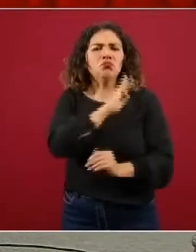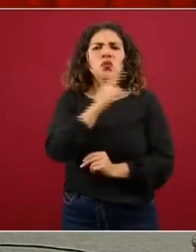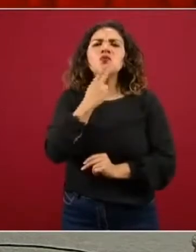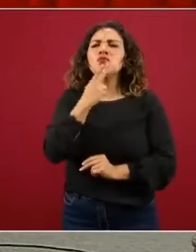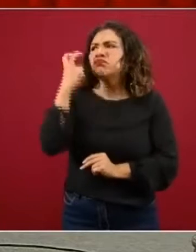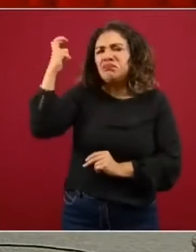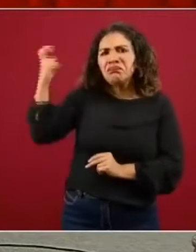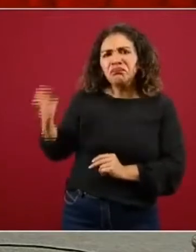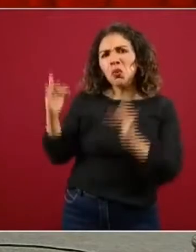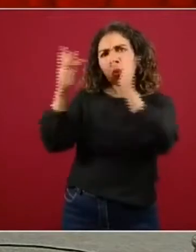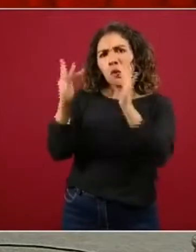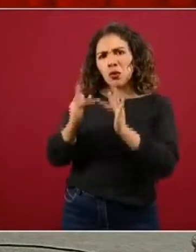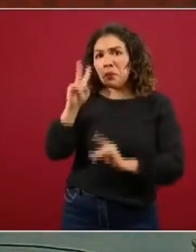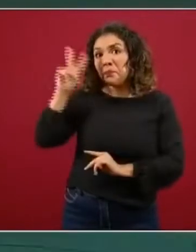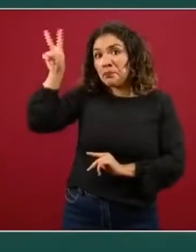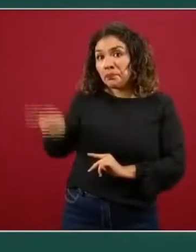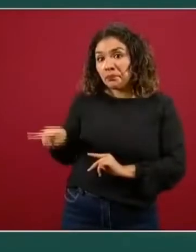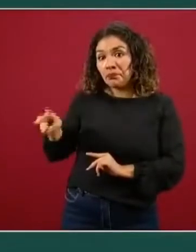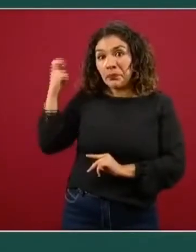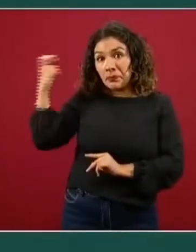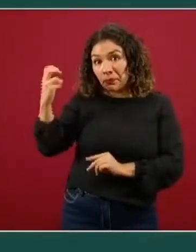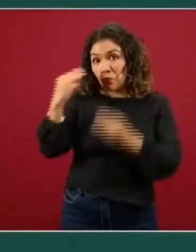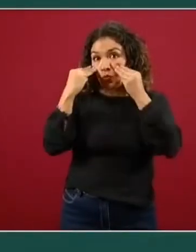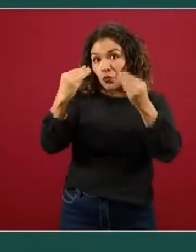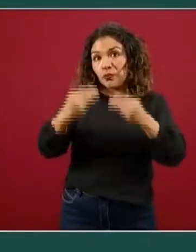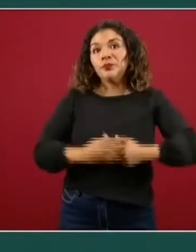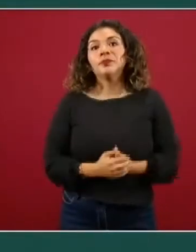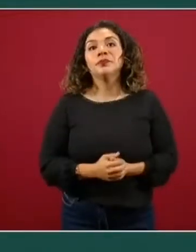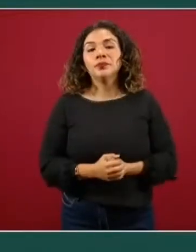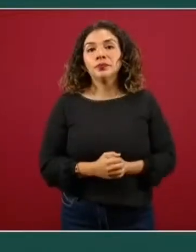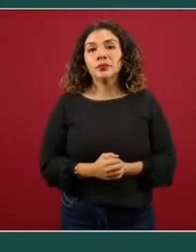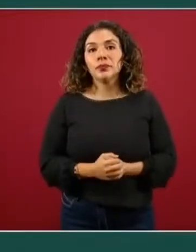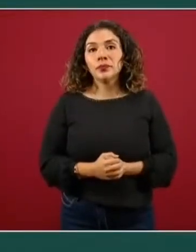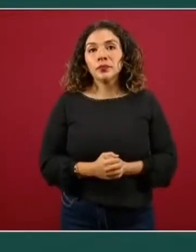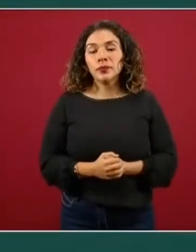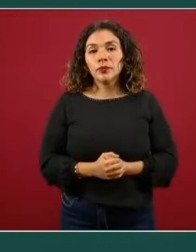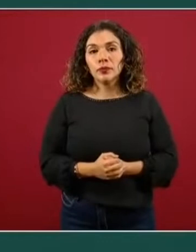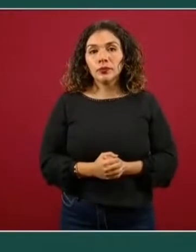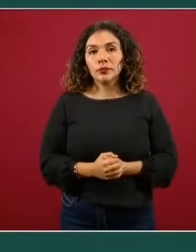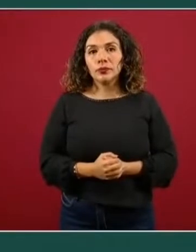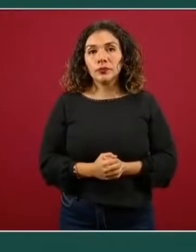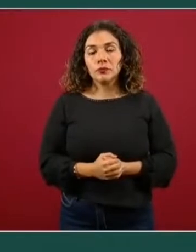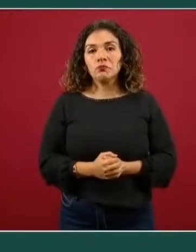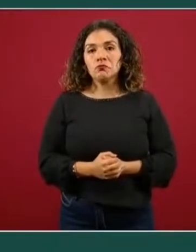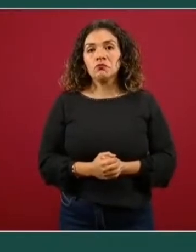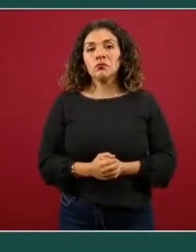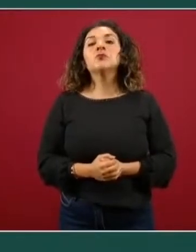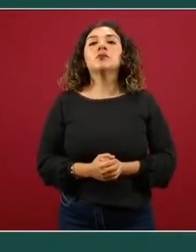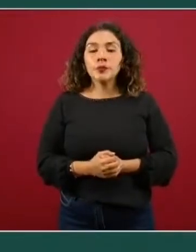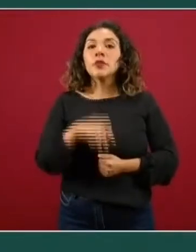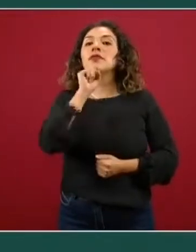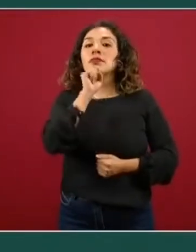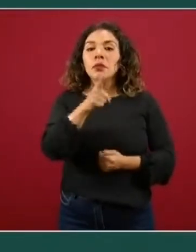cualquiera de los medios que estamos enseñando en la pantalla. También en nuestra